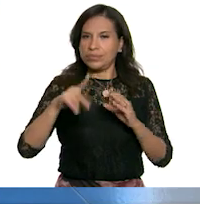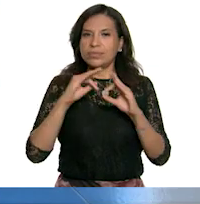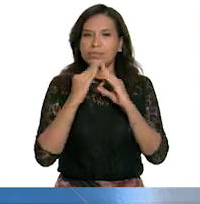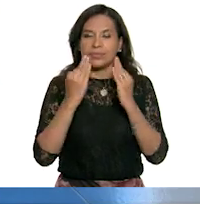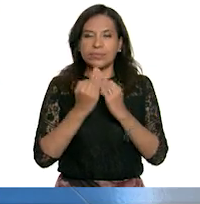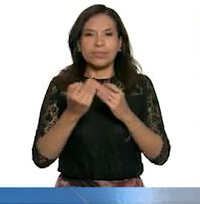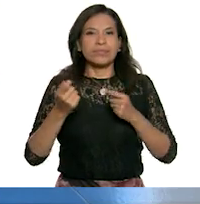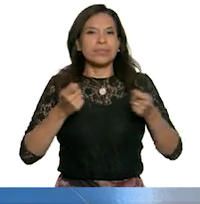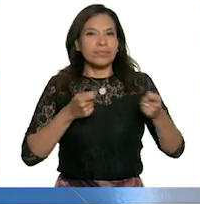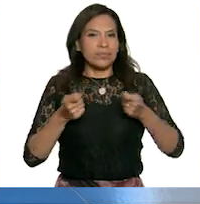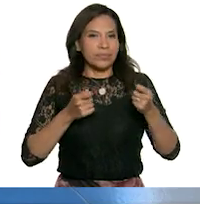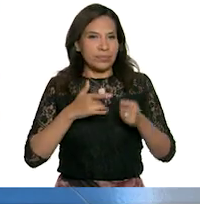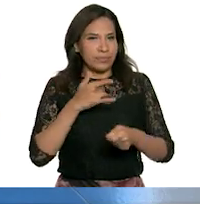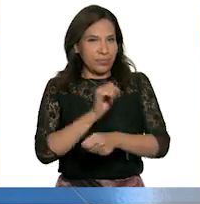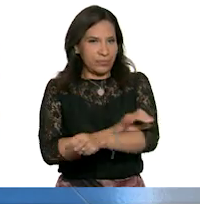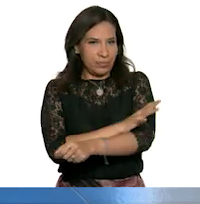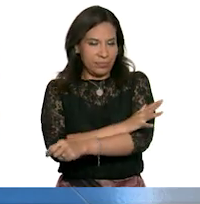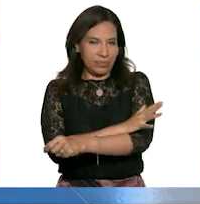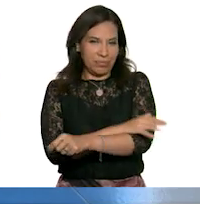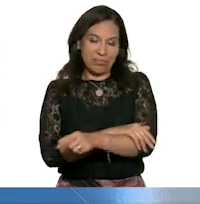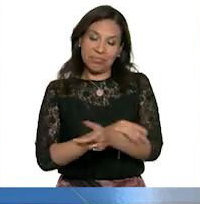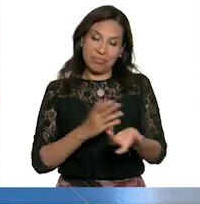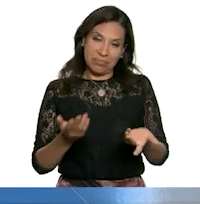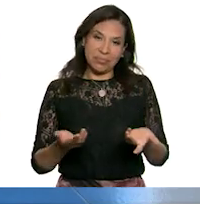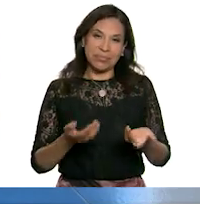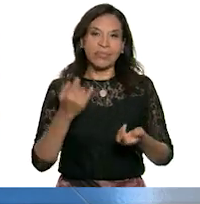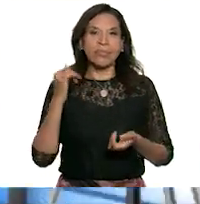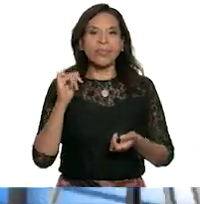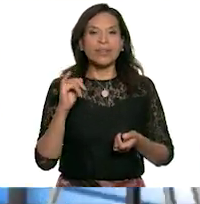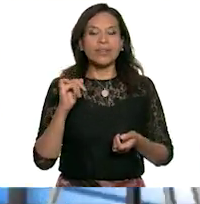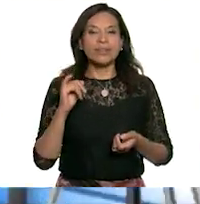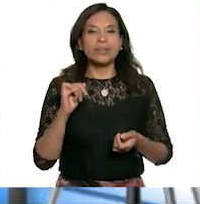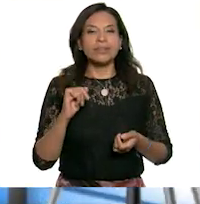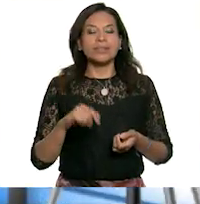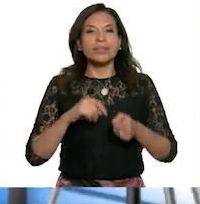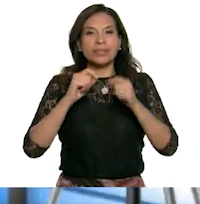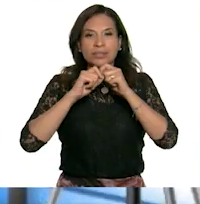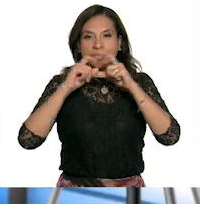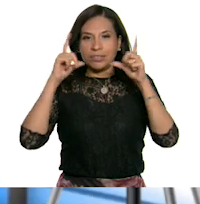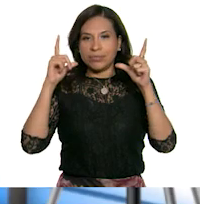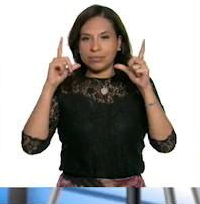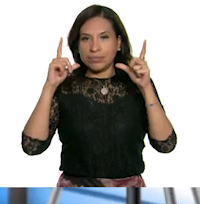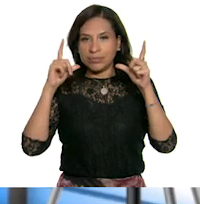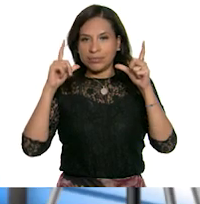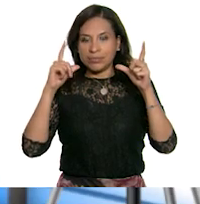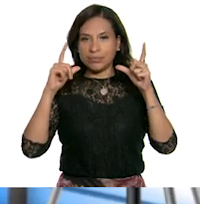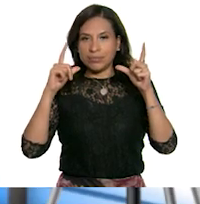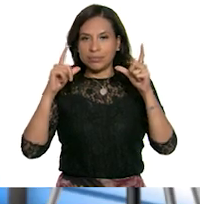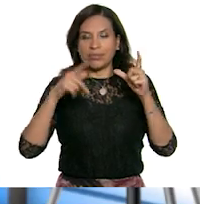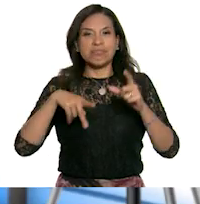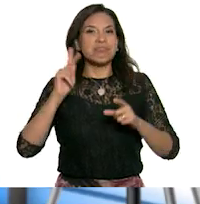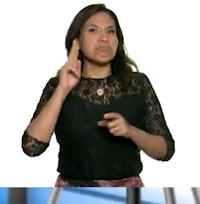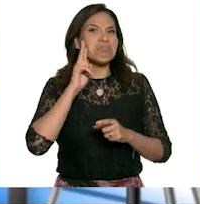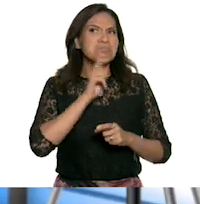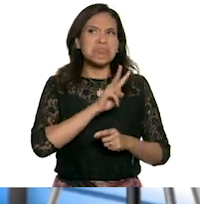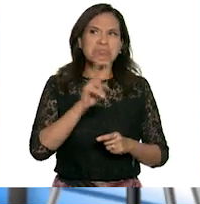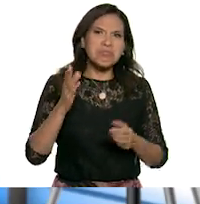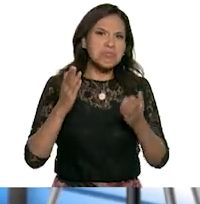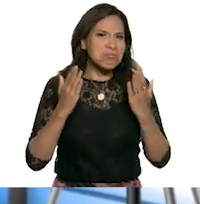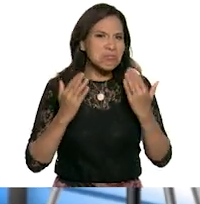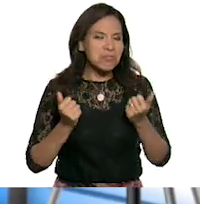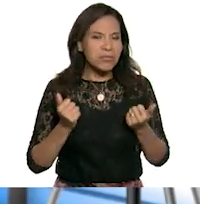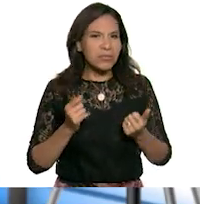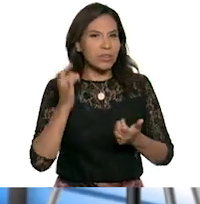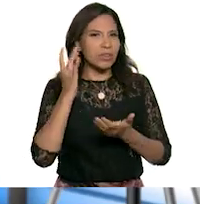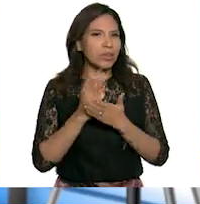forma de regular nuestra emoción. Pues sí, abrí los ojos. Ajá. Pero no vi a nadie. ¡Oh!